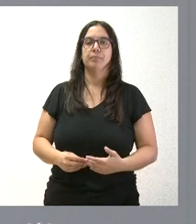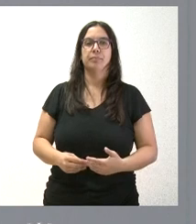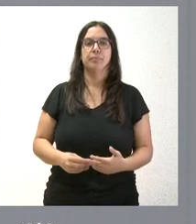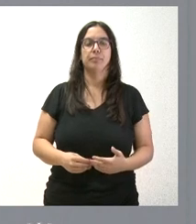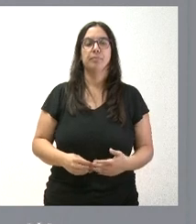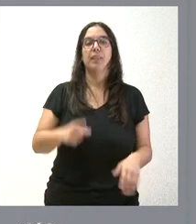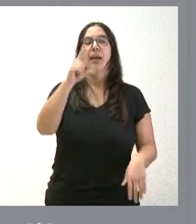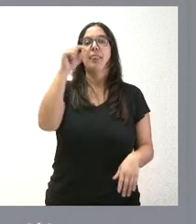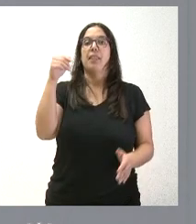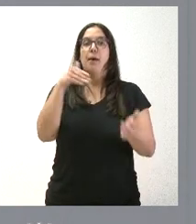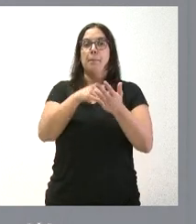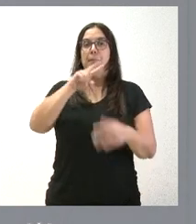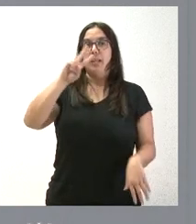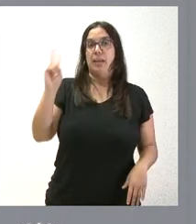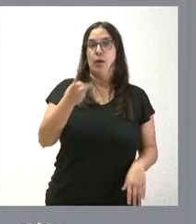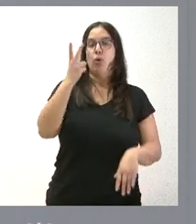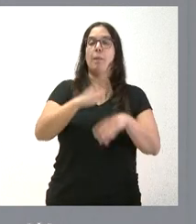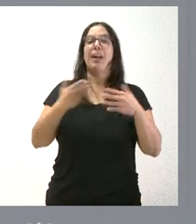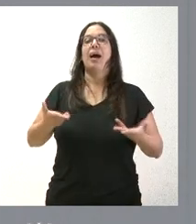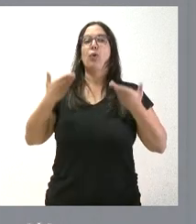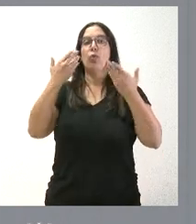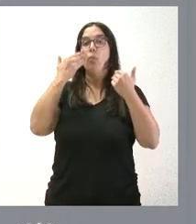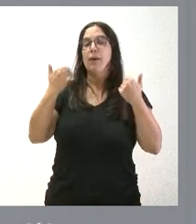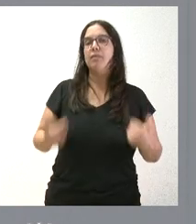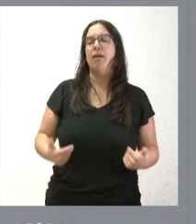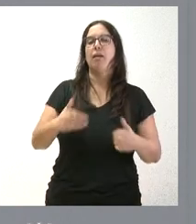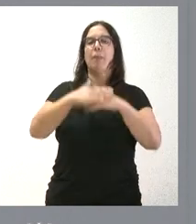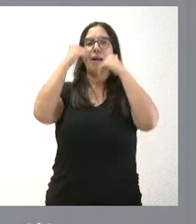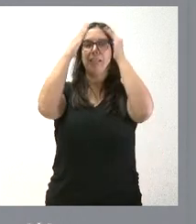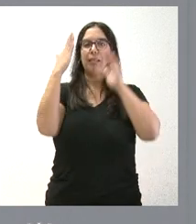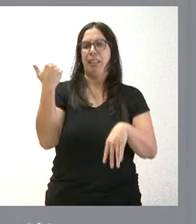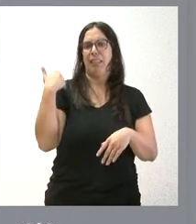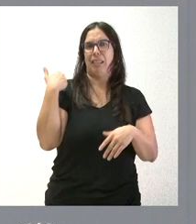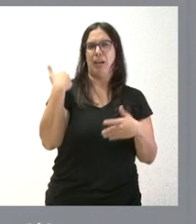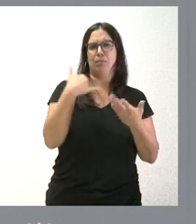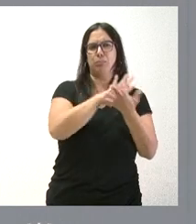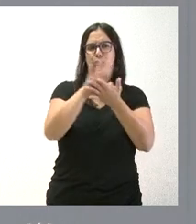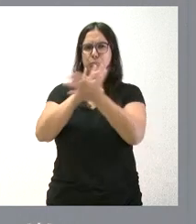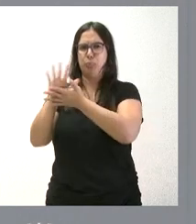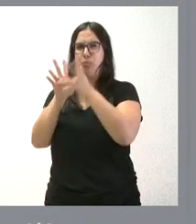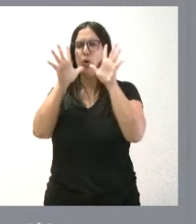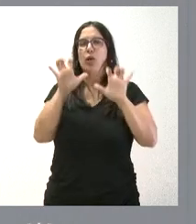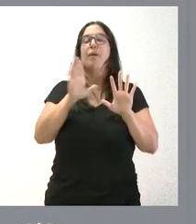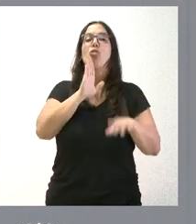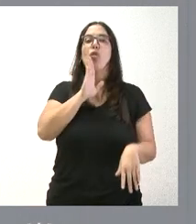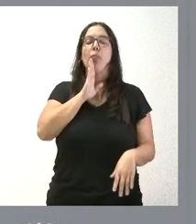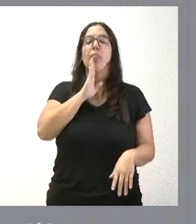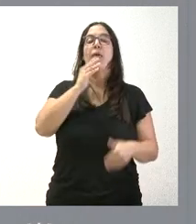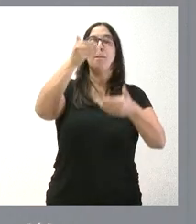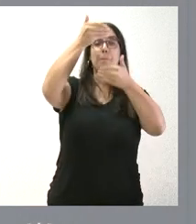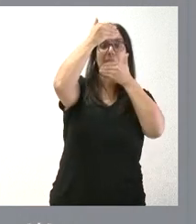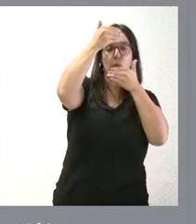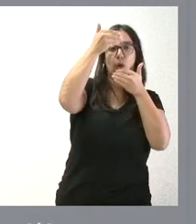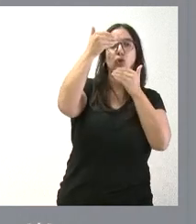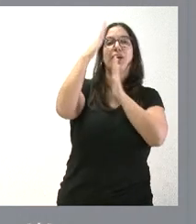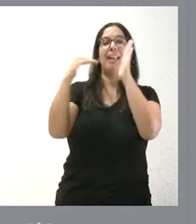100.000 euros para ayudas humanitarias para atender las recientes catástrofes en Marruecos y en Libia. Son actuaciones